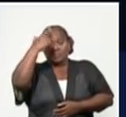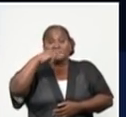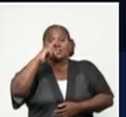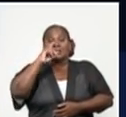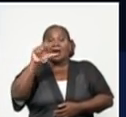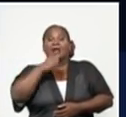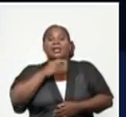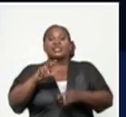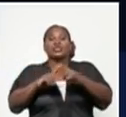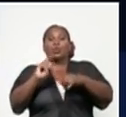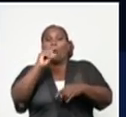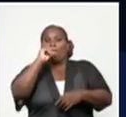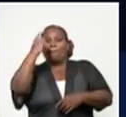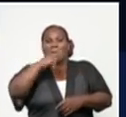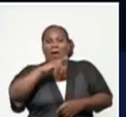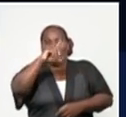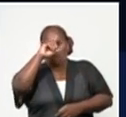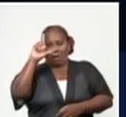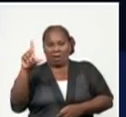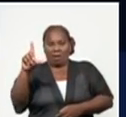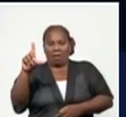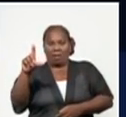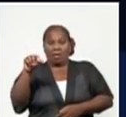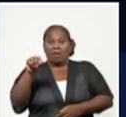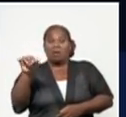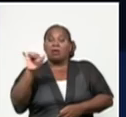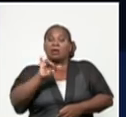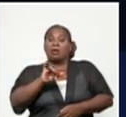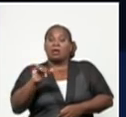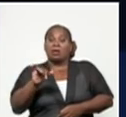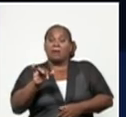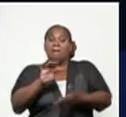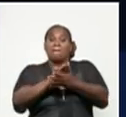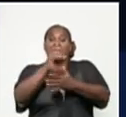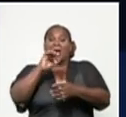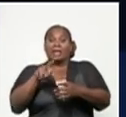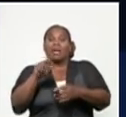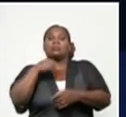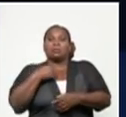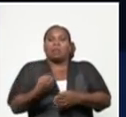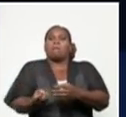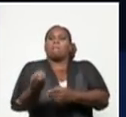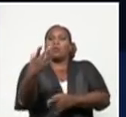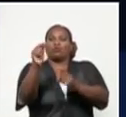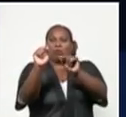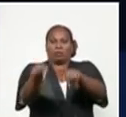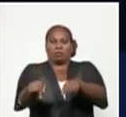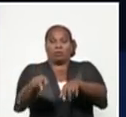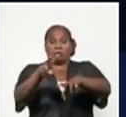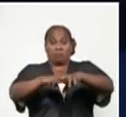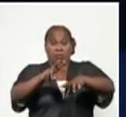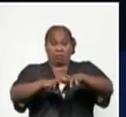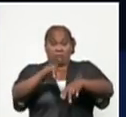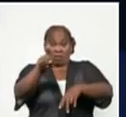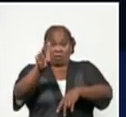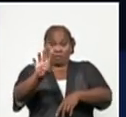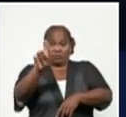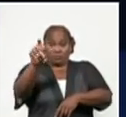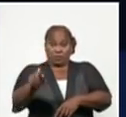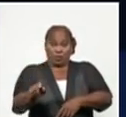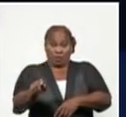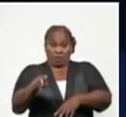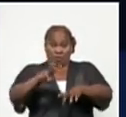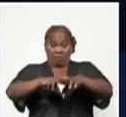el ministro, pues en el caso de Mariel tiene un evento abierto. En La Habana, los 14 casos que se confirmaron